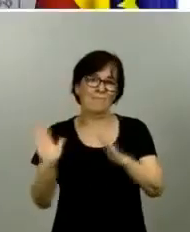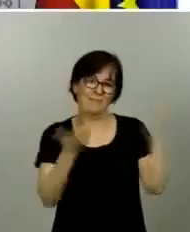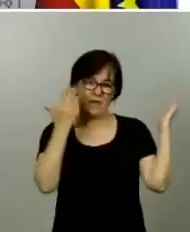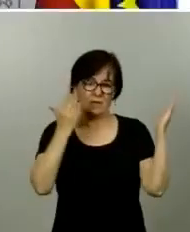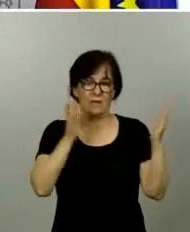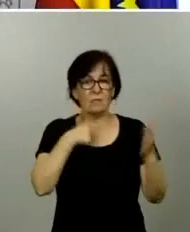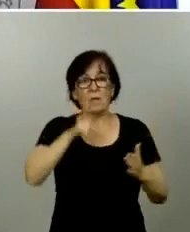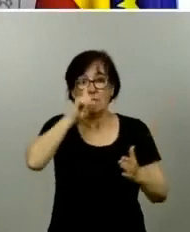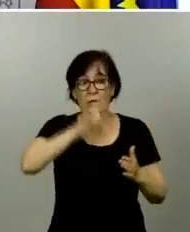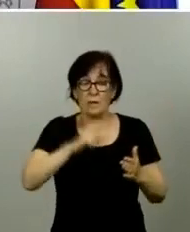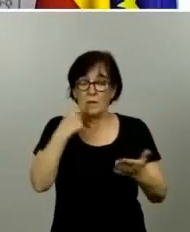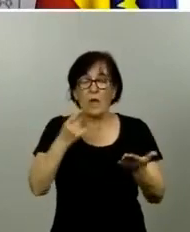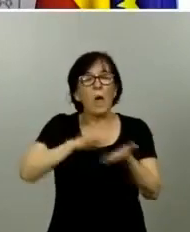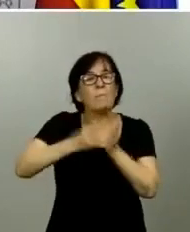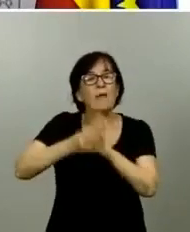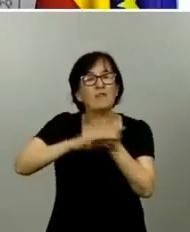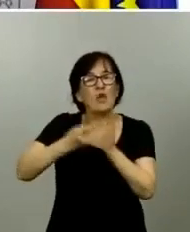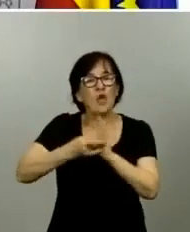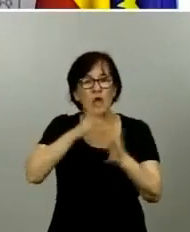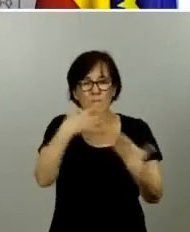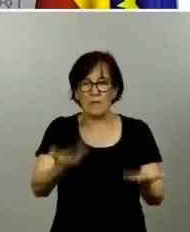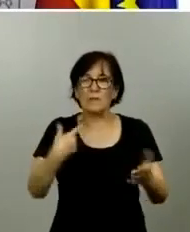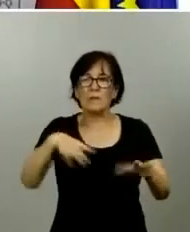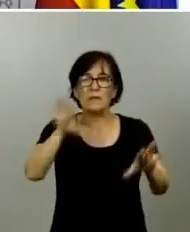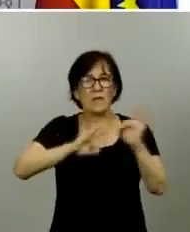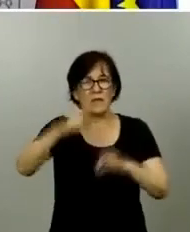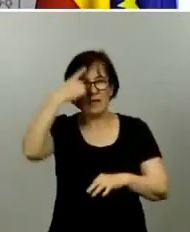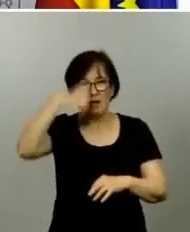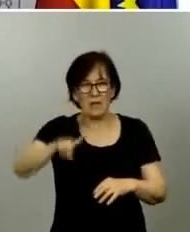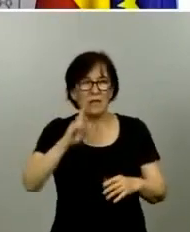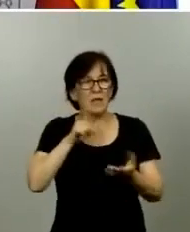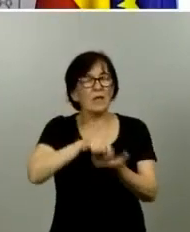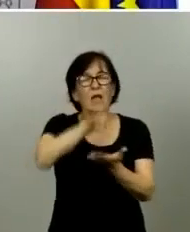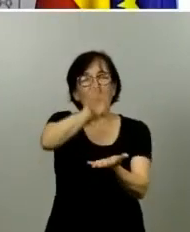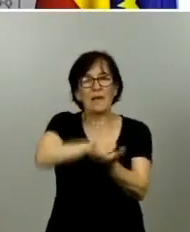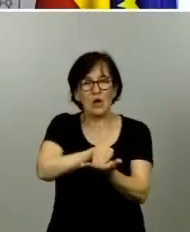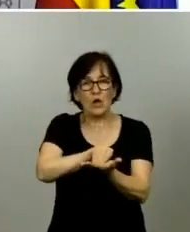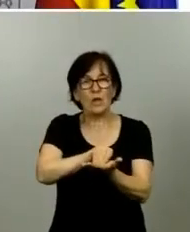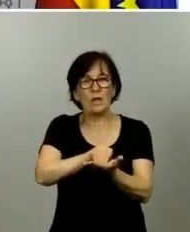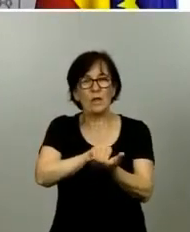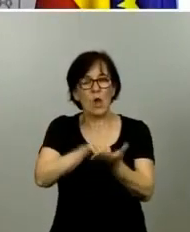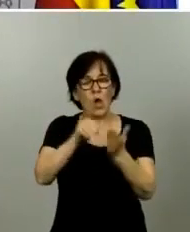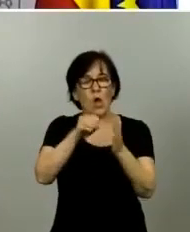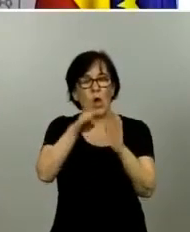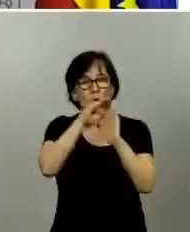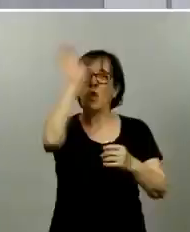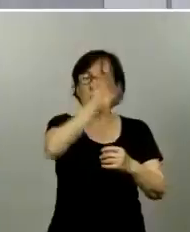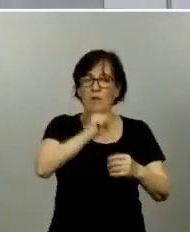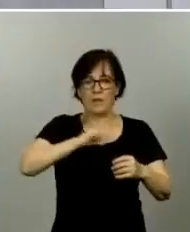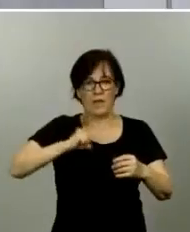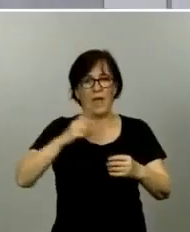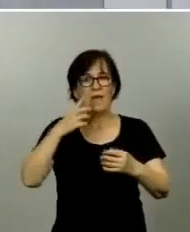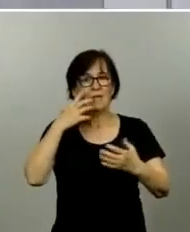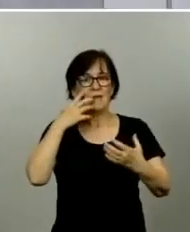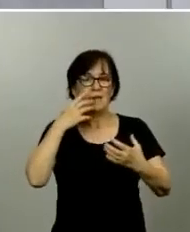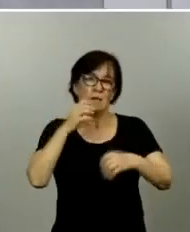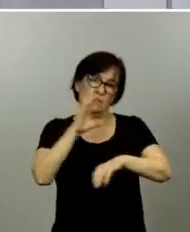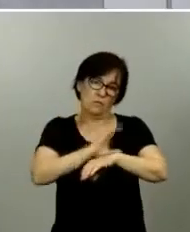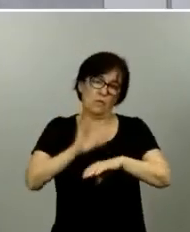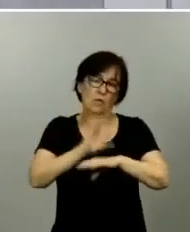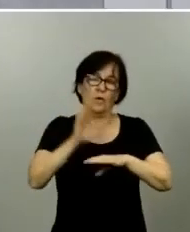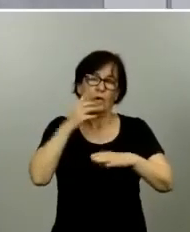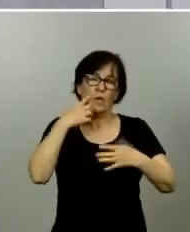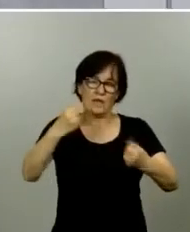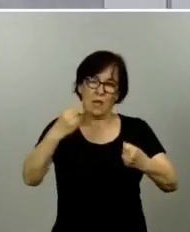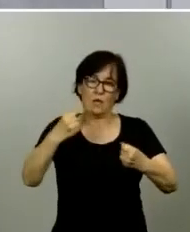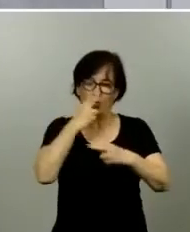la metodología con la que tomamos estas decisiones. Saben ustedes que está recogida en la orden de cogobernanza, decisión de una valoración técnica en